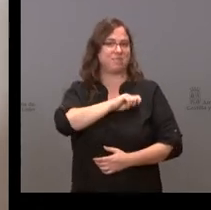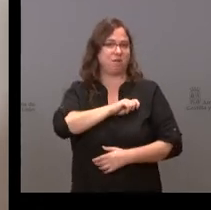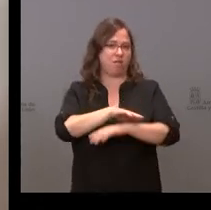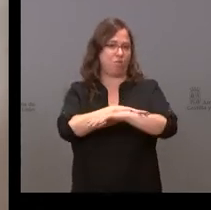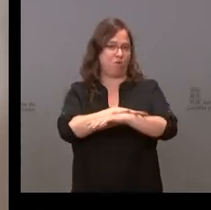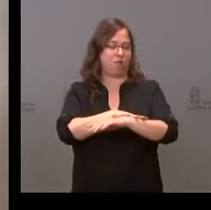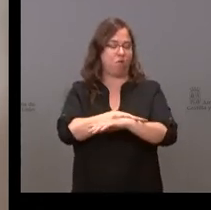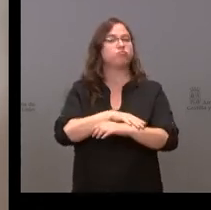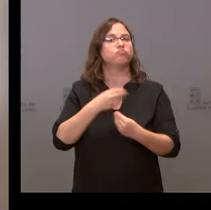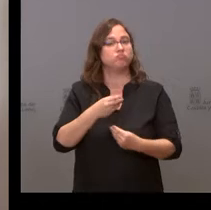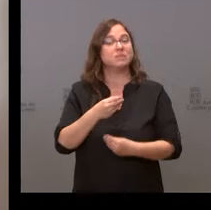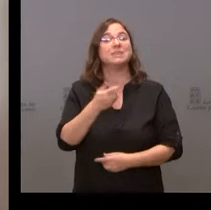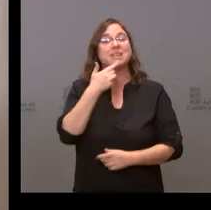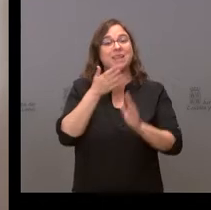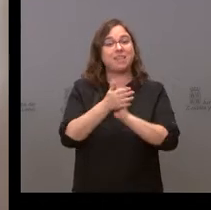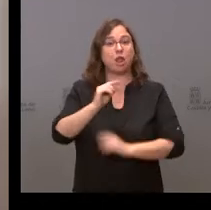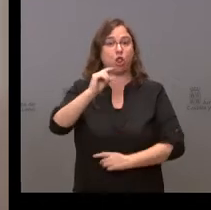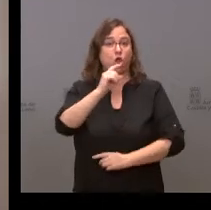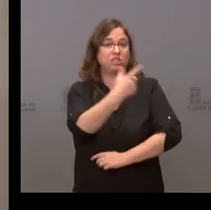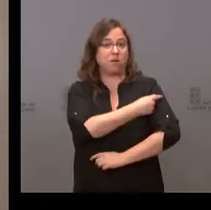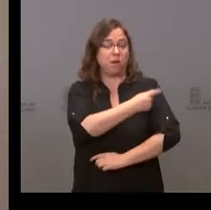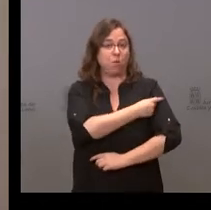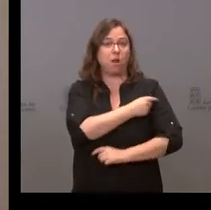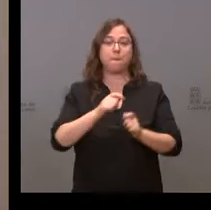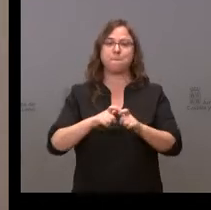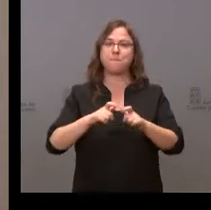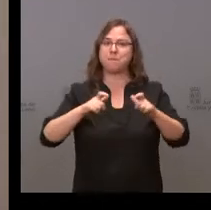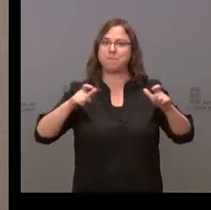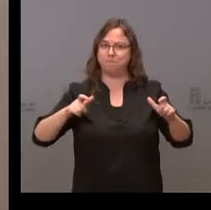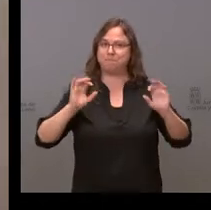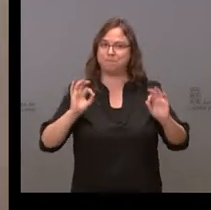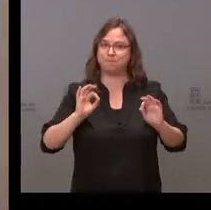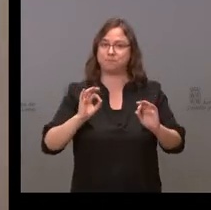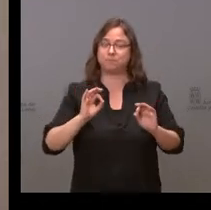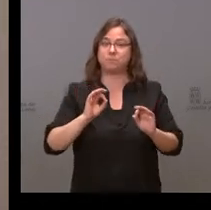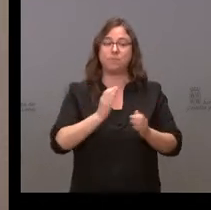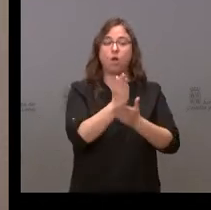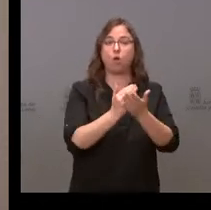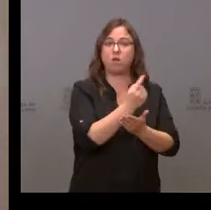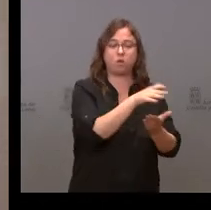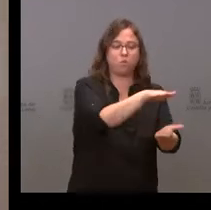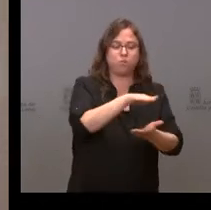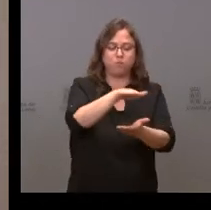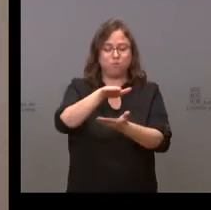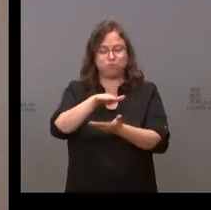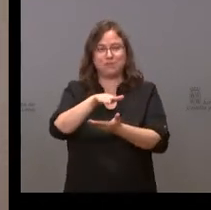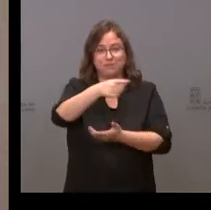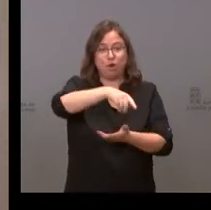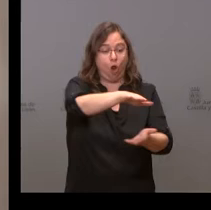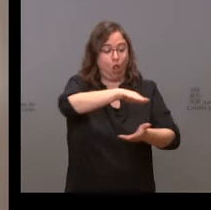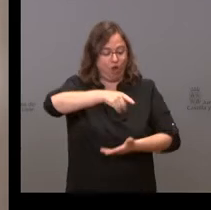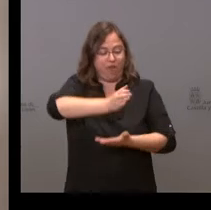incrementa el número de vacunas que vamos a recibir los gobiernos autonómicos, pero es para